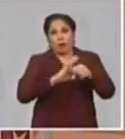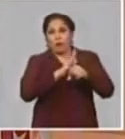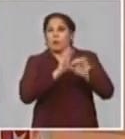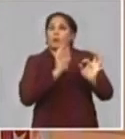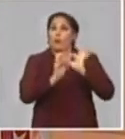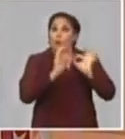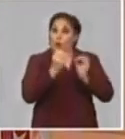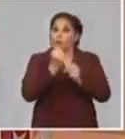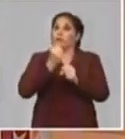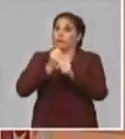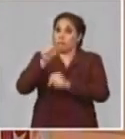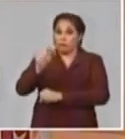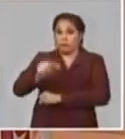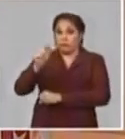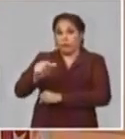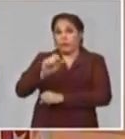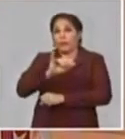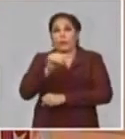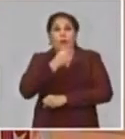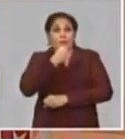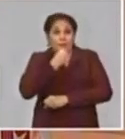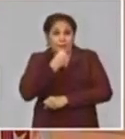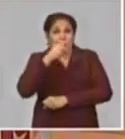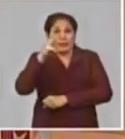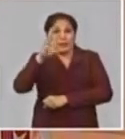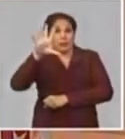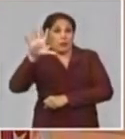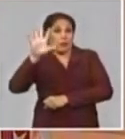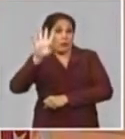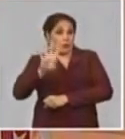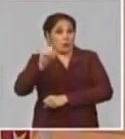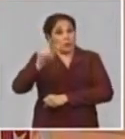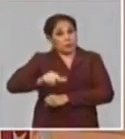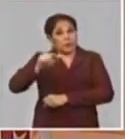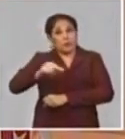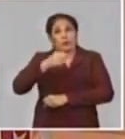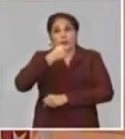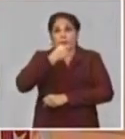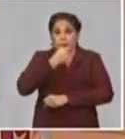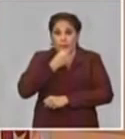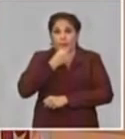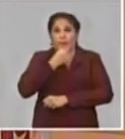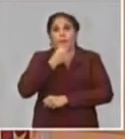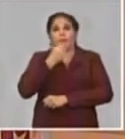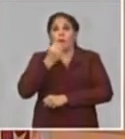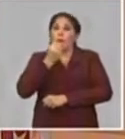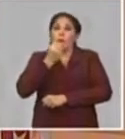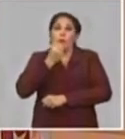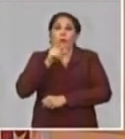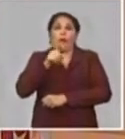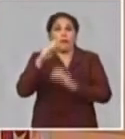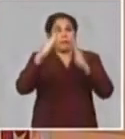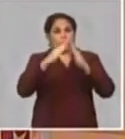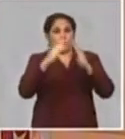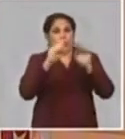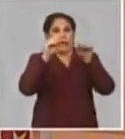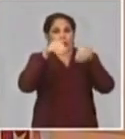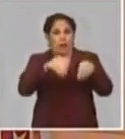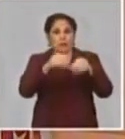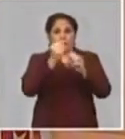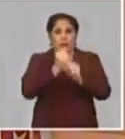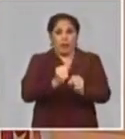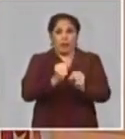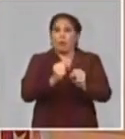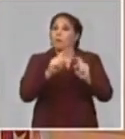tenemos un grupo de adultos mayores de 354 trabajadores que son adultos mayores que están también en sus casas bajo este régimen